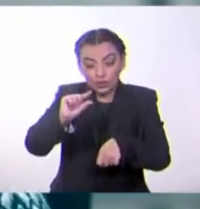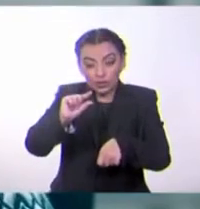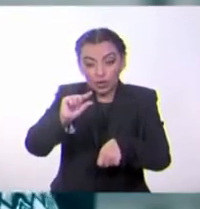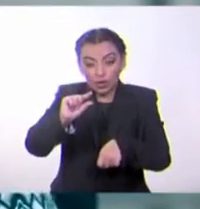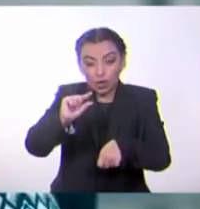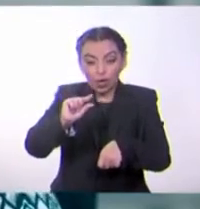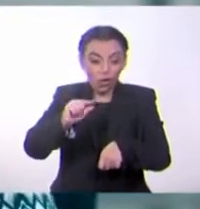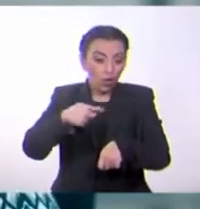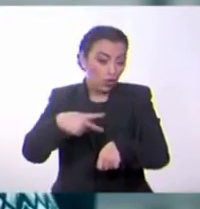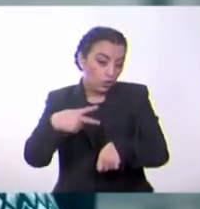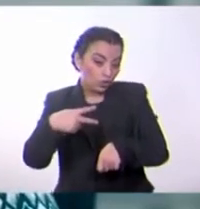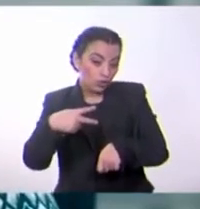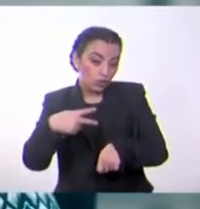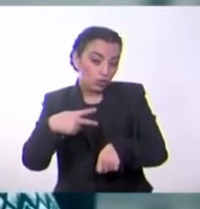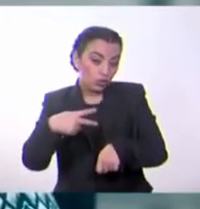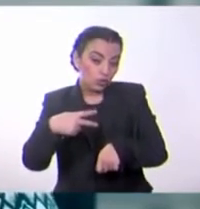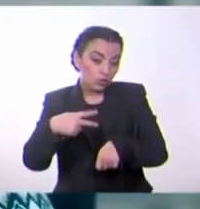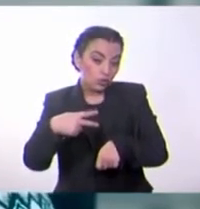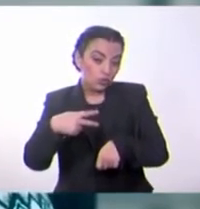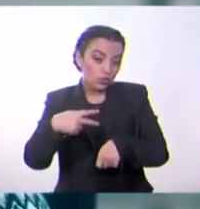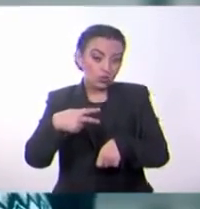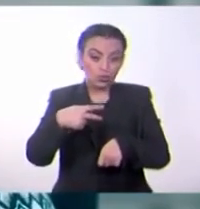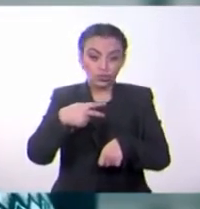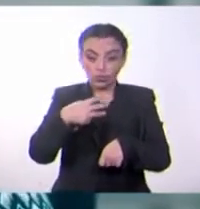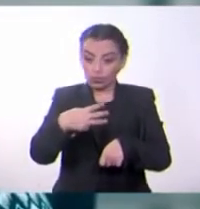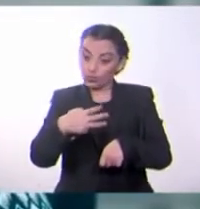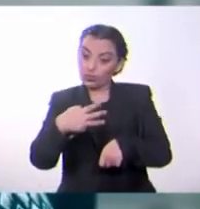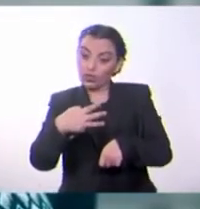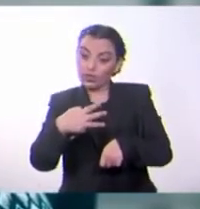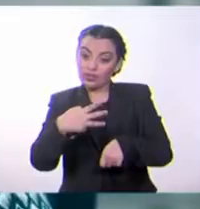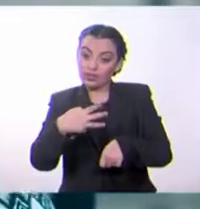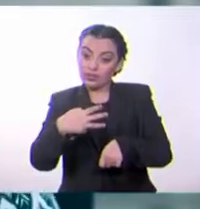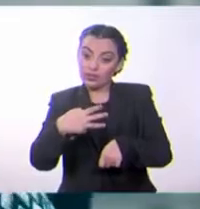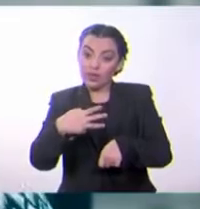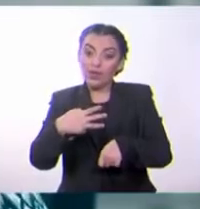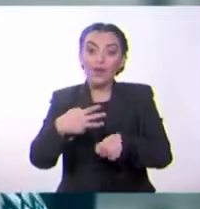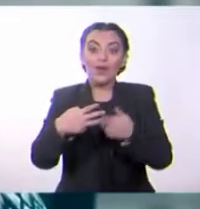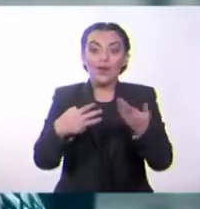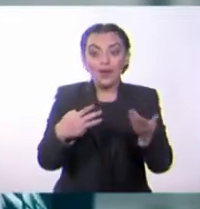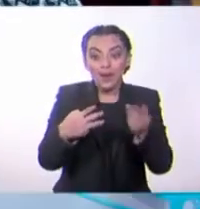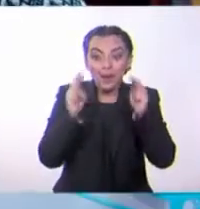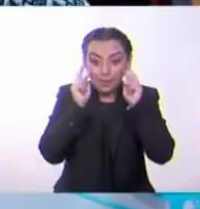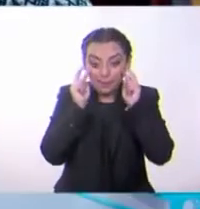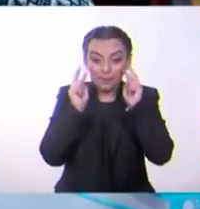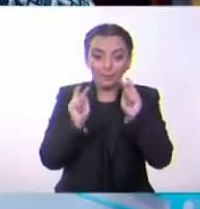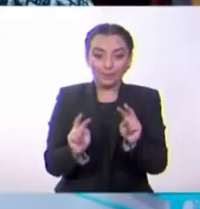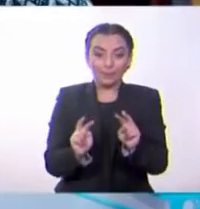¿Crecerán dos centímetros? ¿O serán tres centímetros? ¡Veamos!